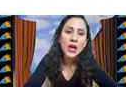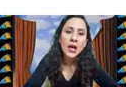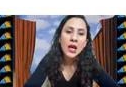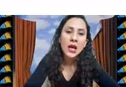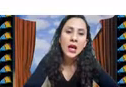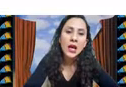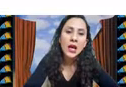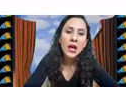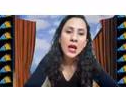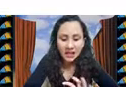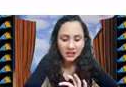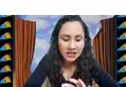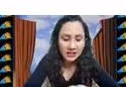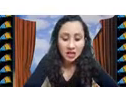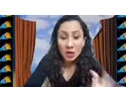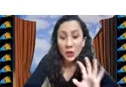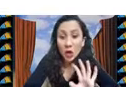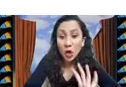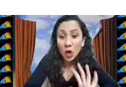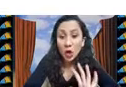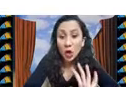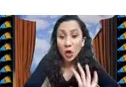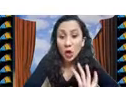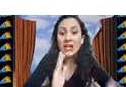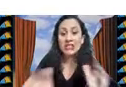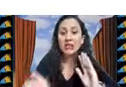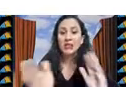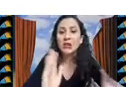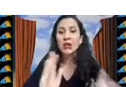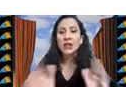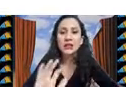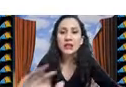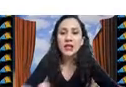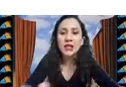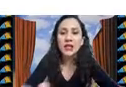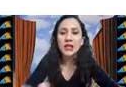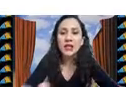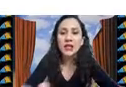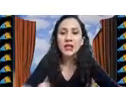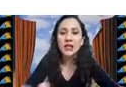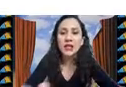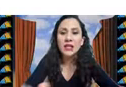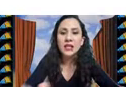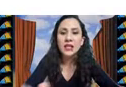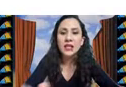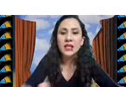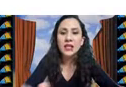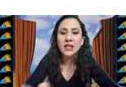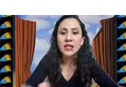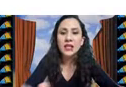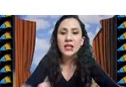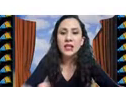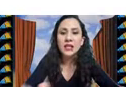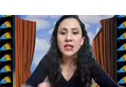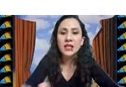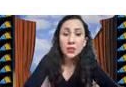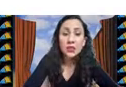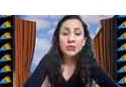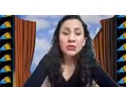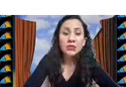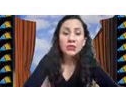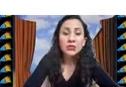la idea es aquí tratar de caracterizar lo mejor posible para distinguir una instancia de la otra también nosotros